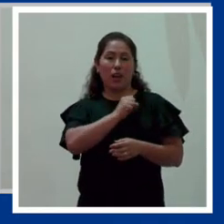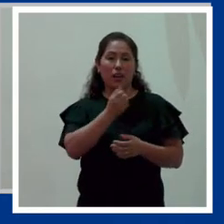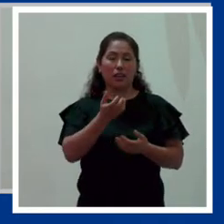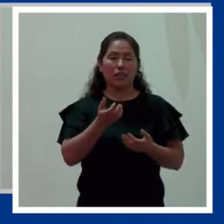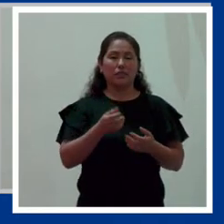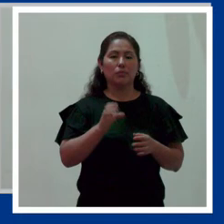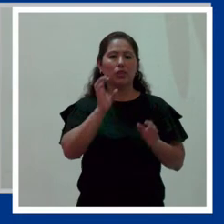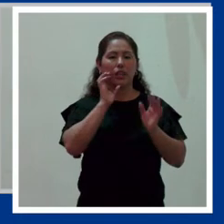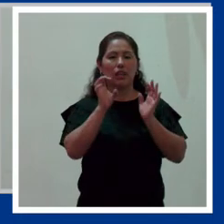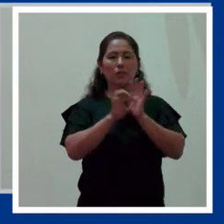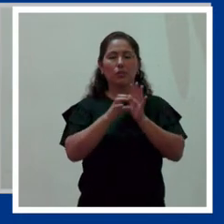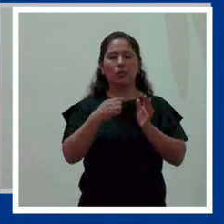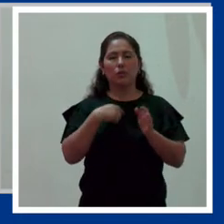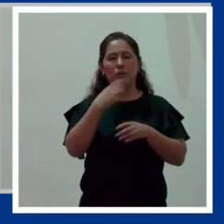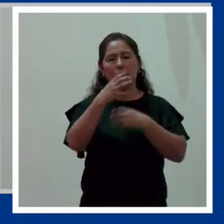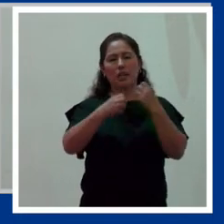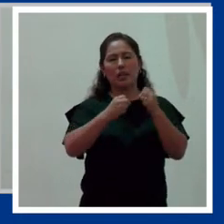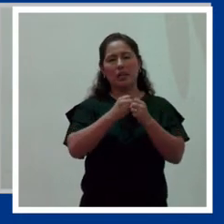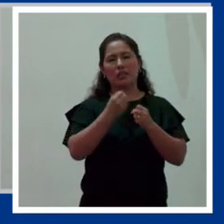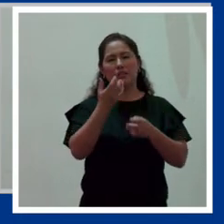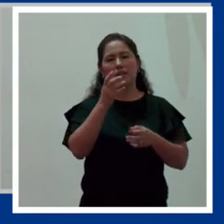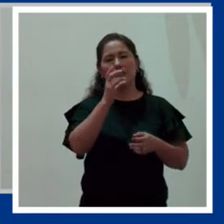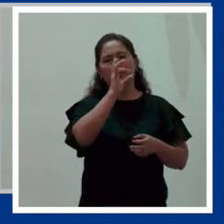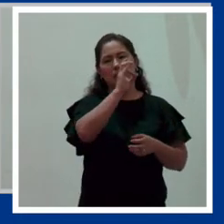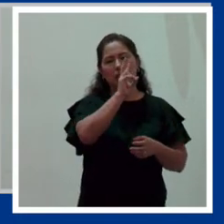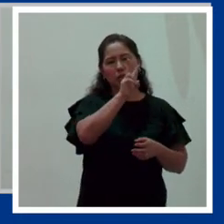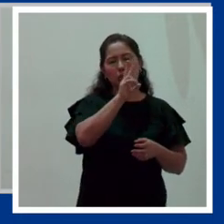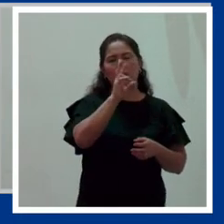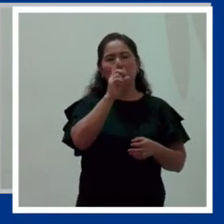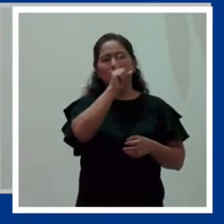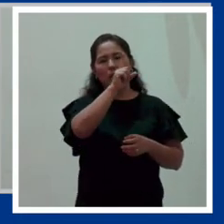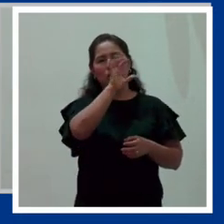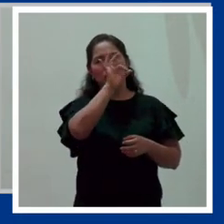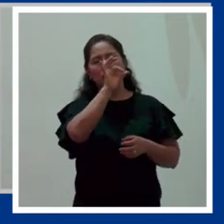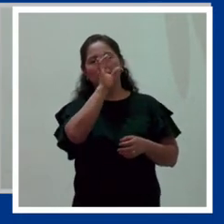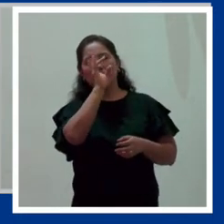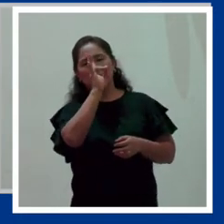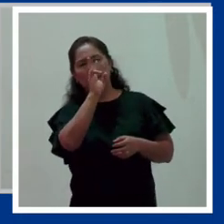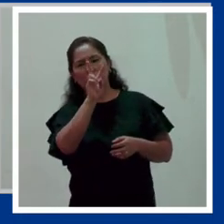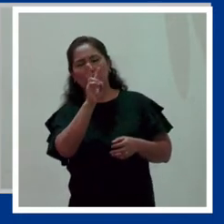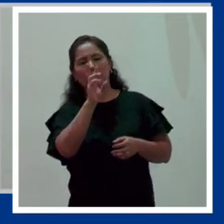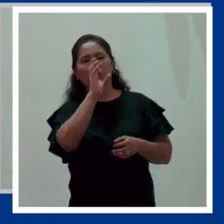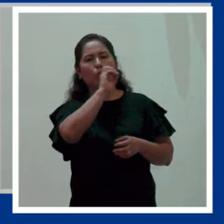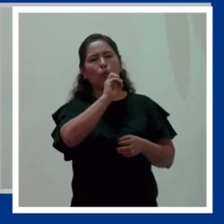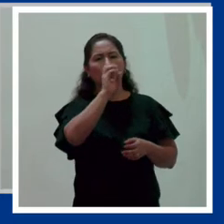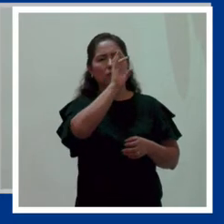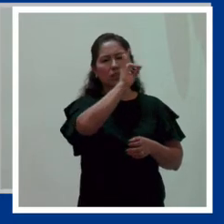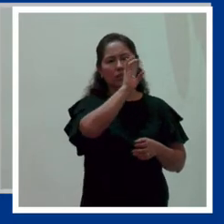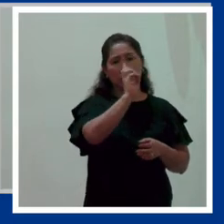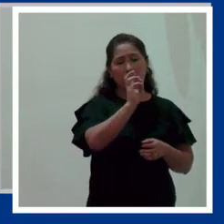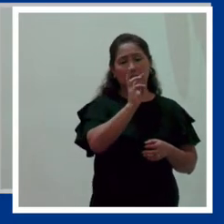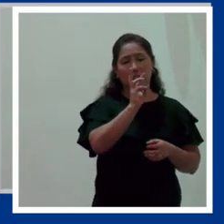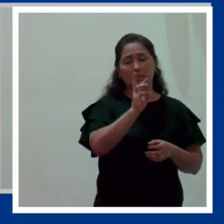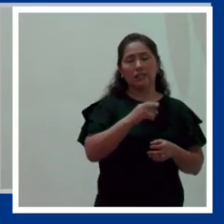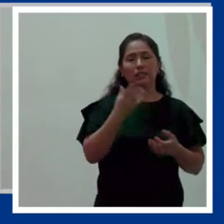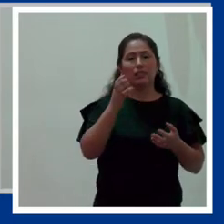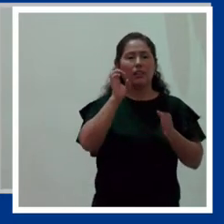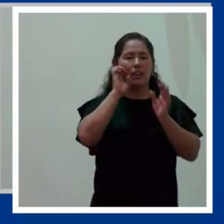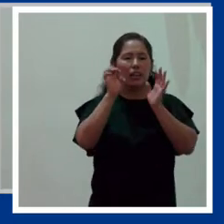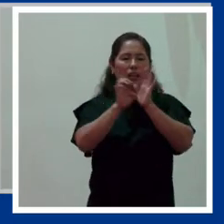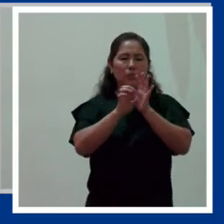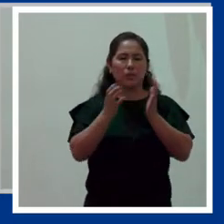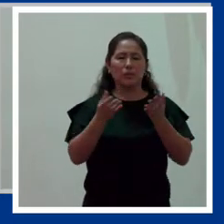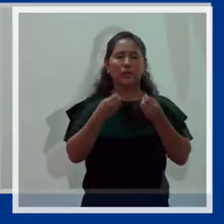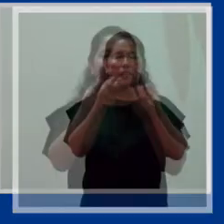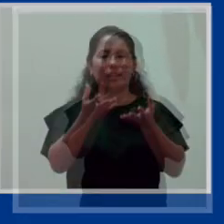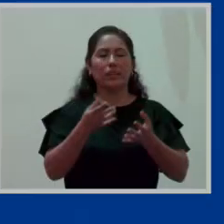por ejemplo, allá por los años 72 a 76, el sistema educativo, por darles un solo ejemplo, y eso lo dice todo,